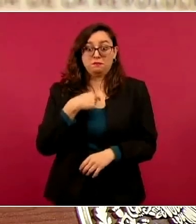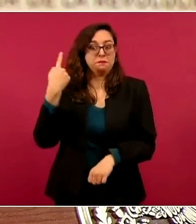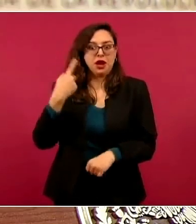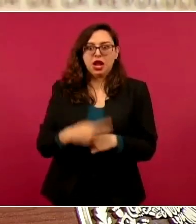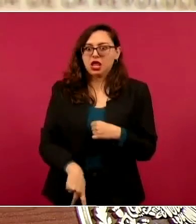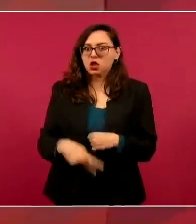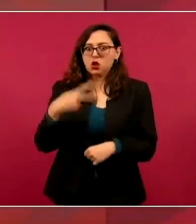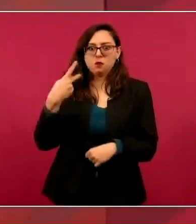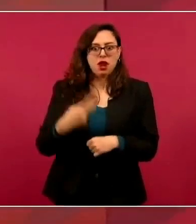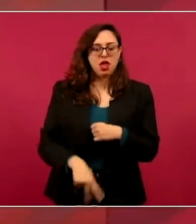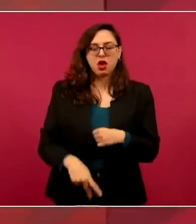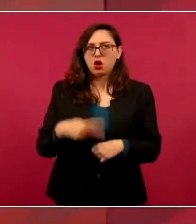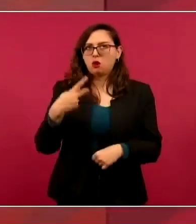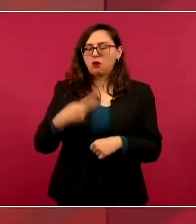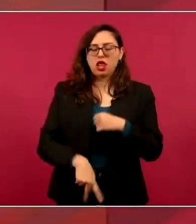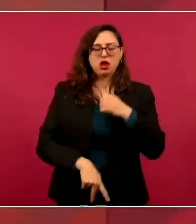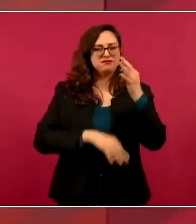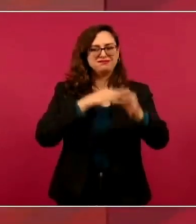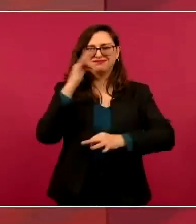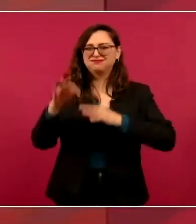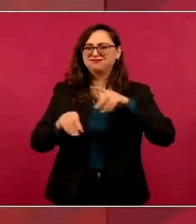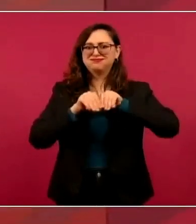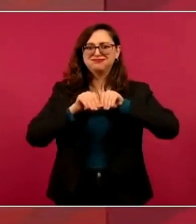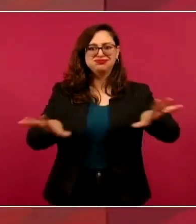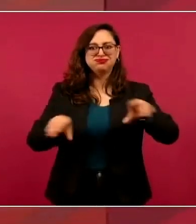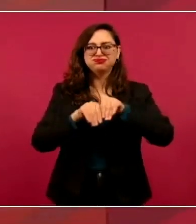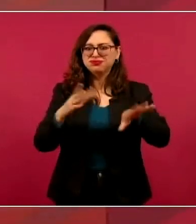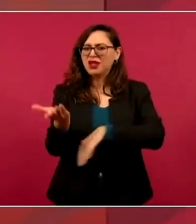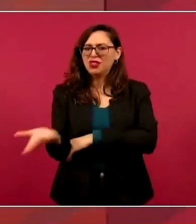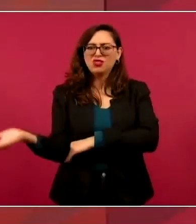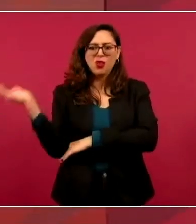a todo lo que daba, en todos los medios, todos.